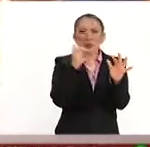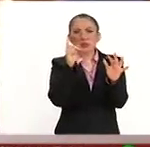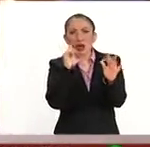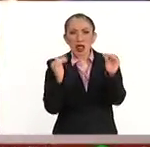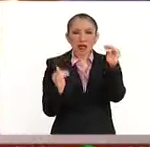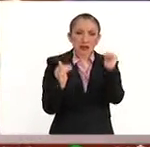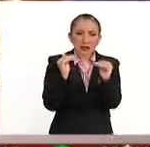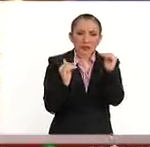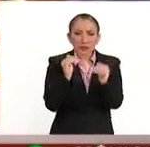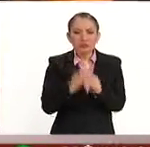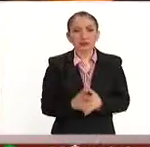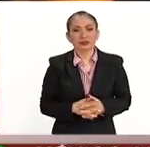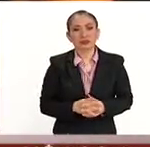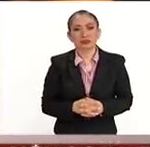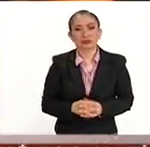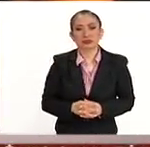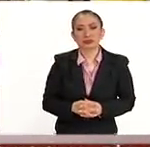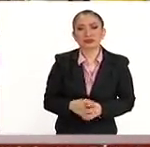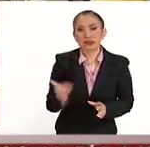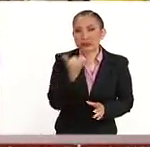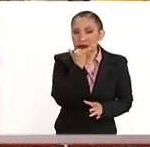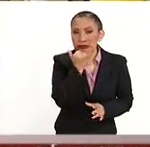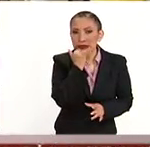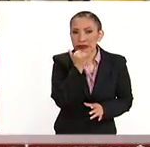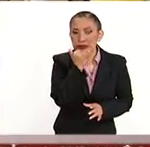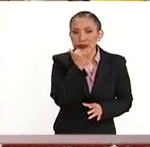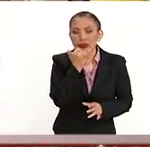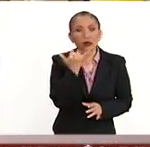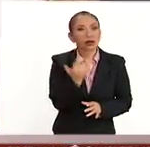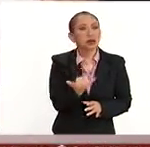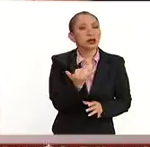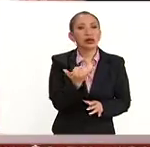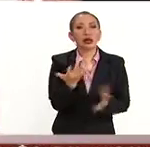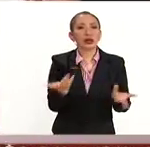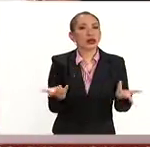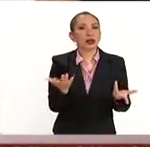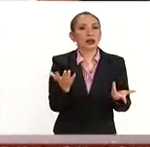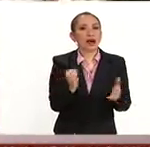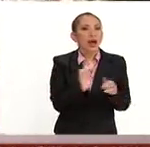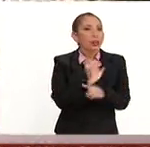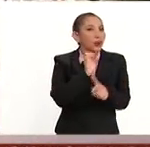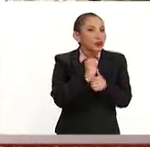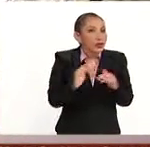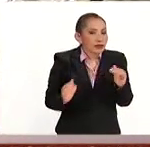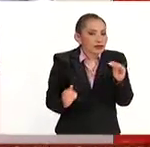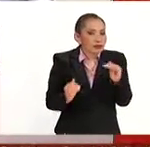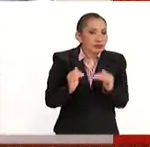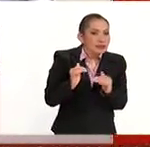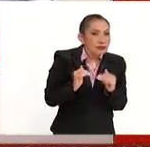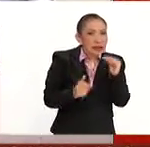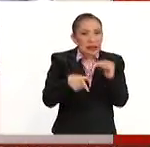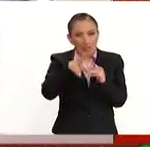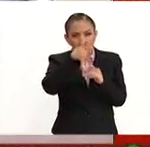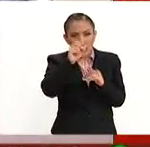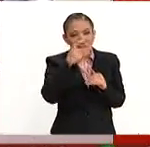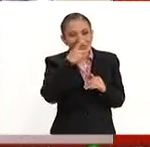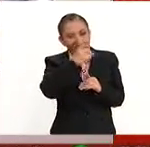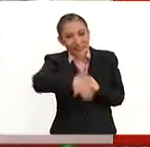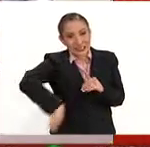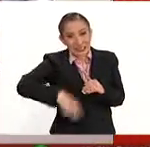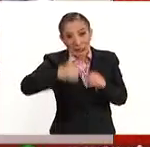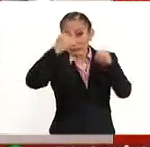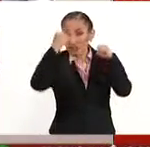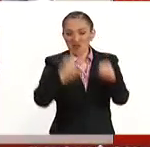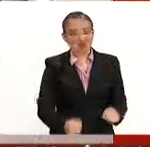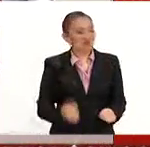Y prácticamente...%... ¿Sí, perdón? No, y prácticamente, pues es, sobre todo ahí en Quintana Roo, como bien lo decías, pues es